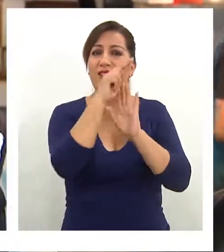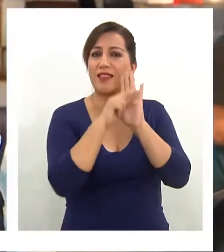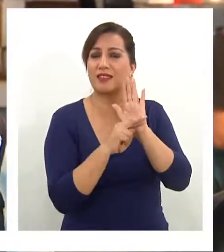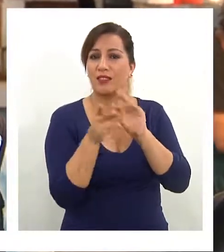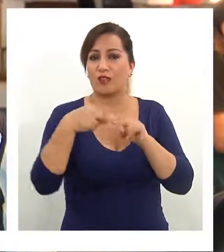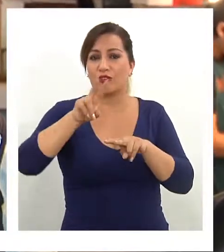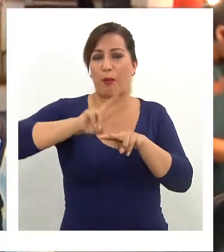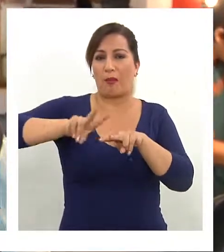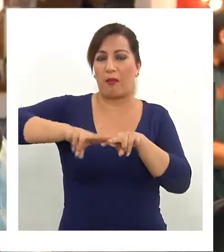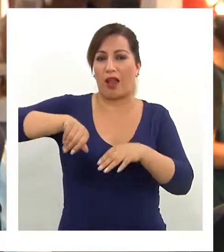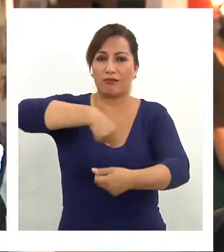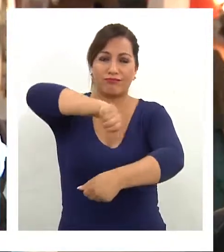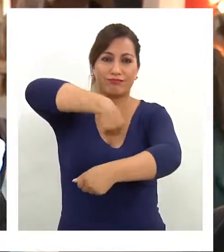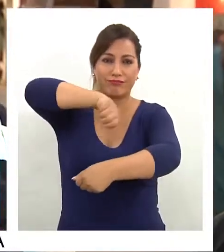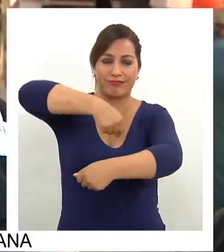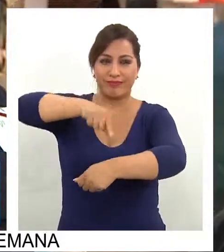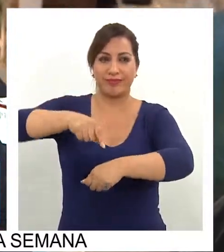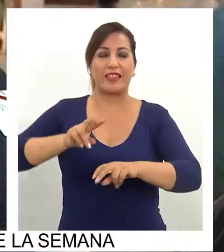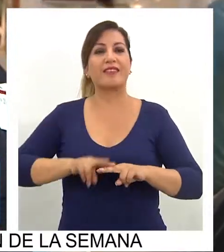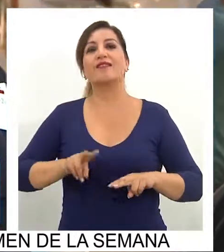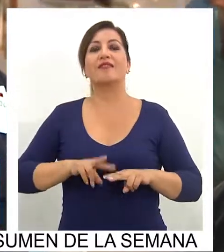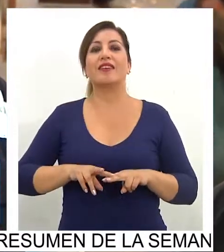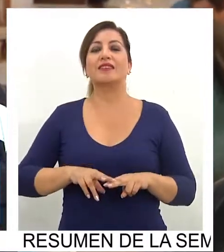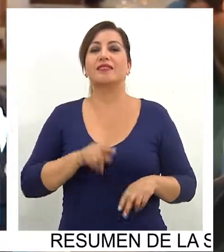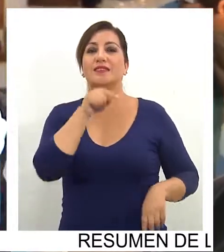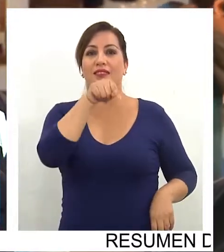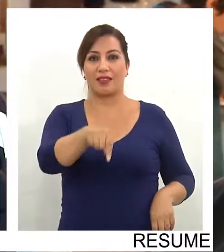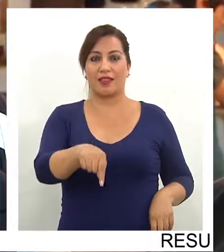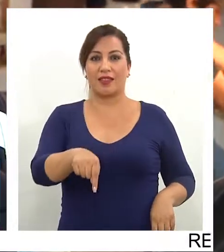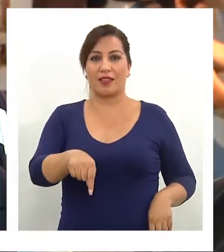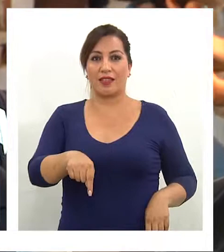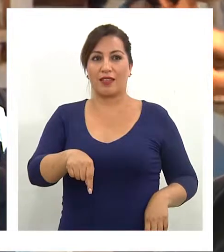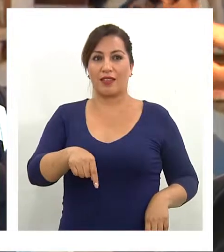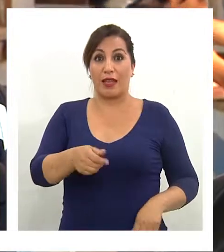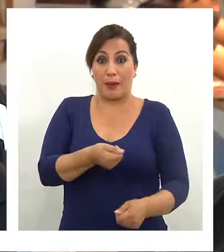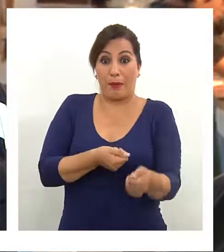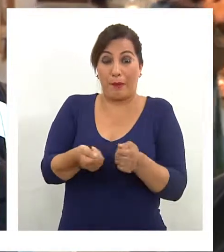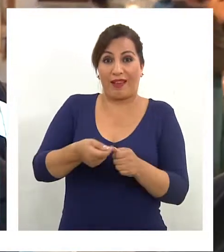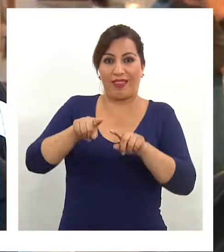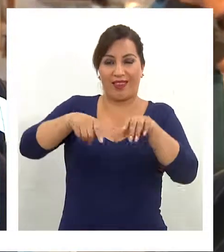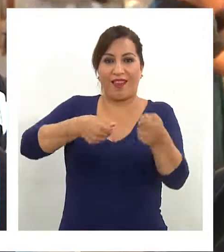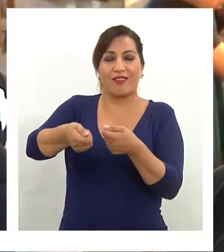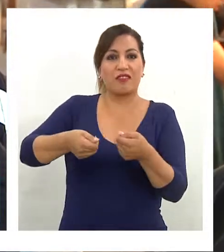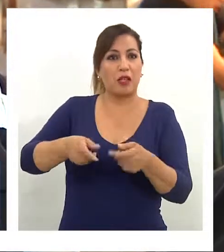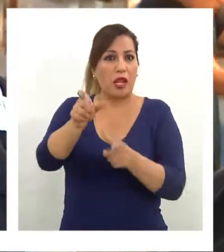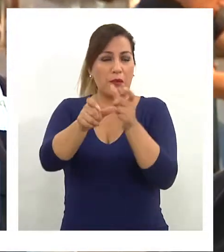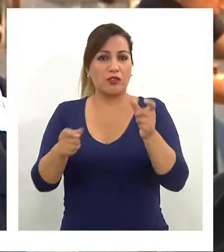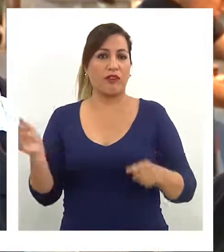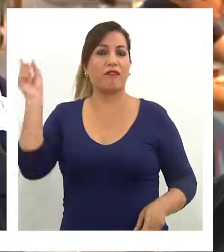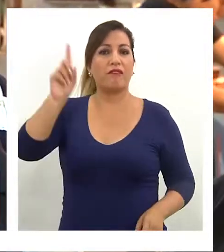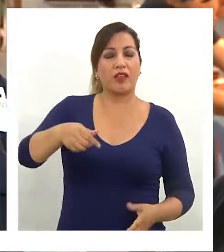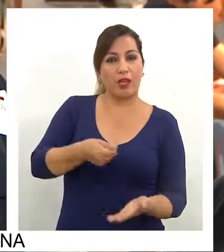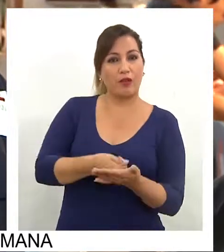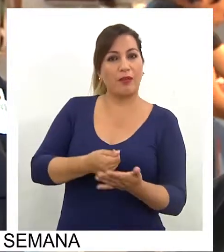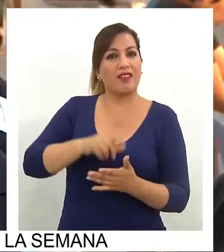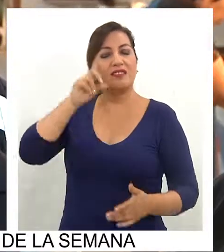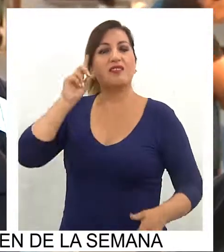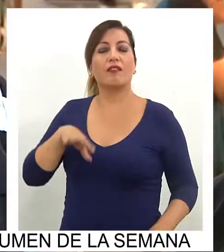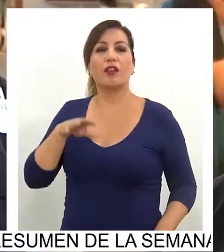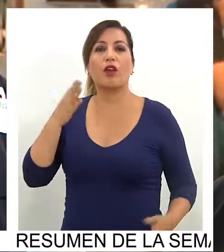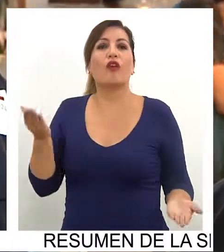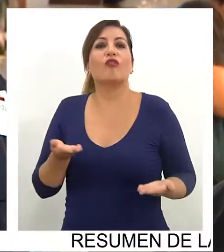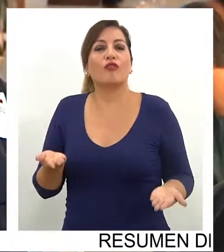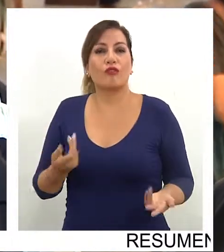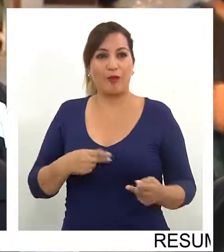recetas que hemos preparado, las cuales van a quedar instaladas acá en el sector de pescadería, de tal manera que las personas que vengan a comprar sepan